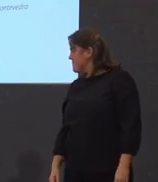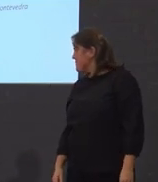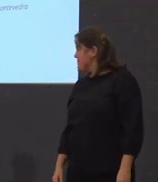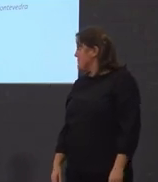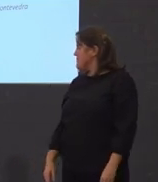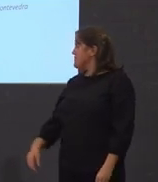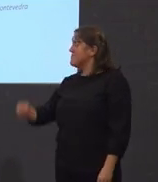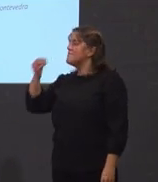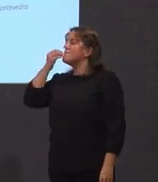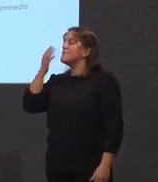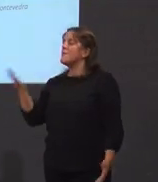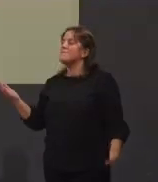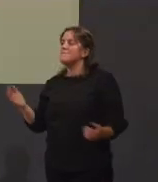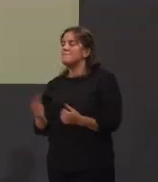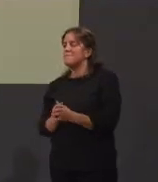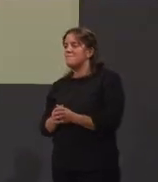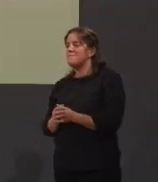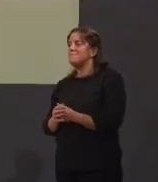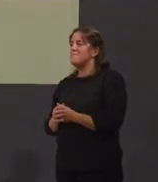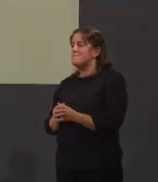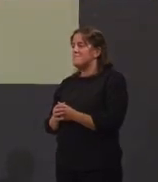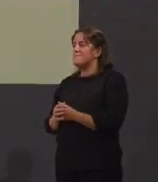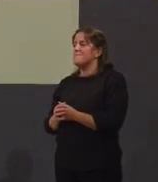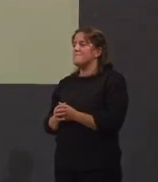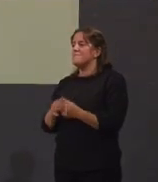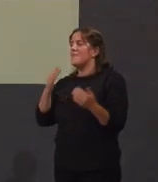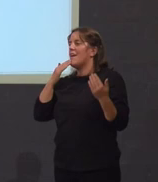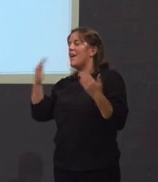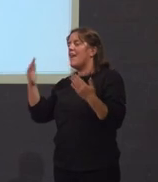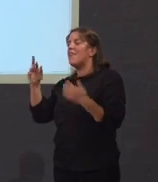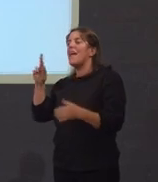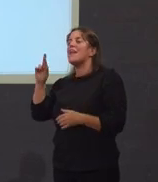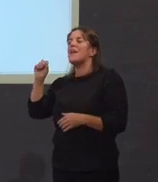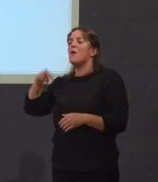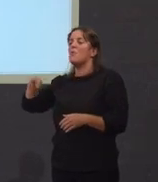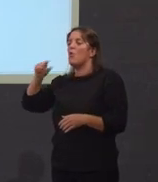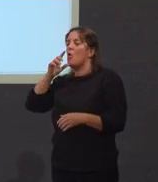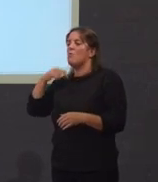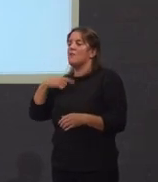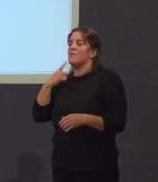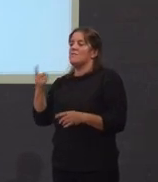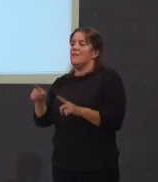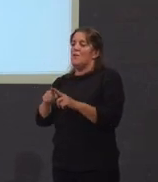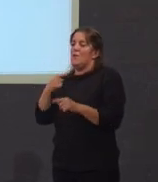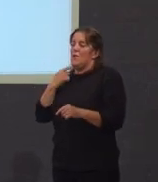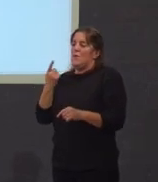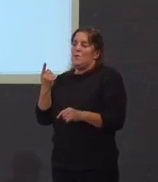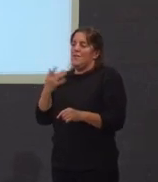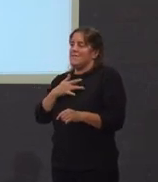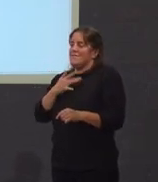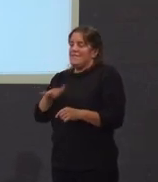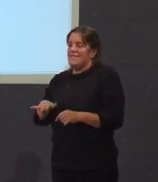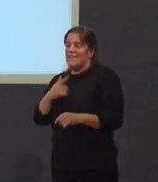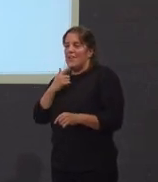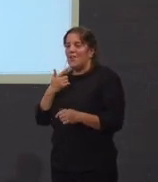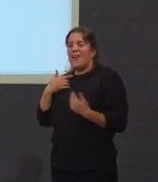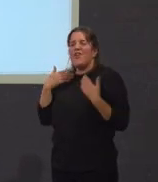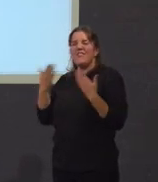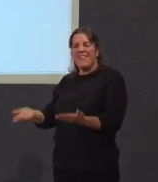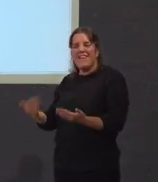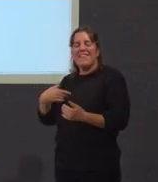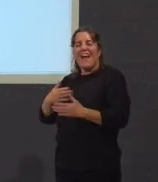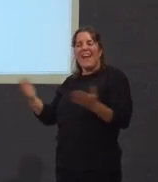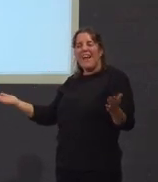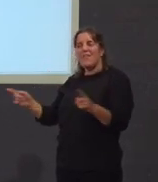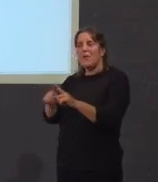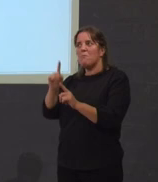Bon, pois gracias Ramón por esta xenerosidade tan grande e a primeira vez